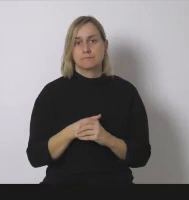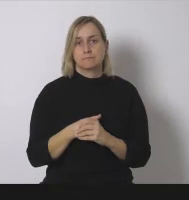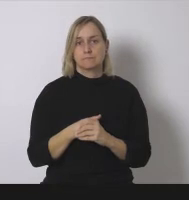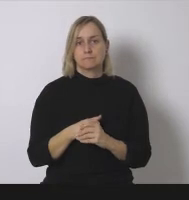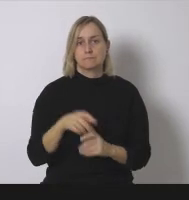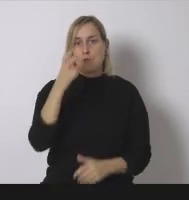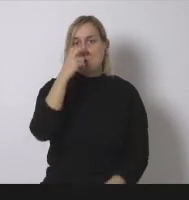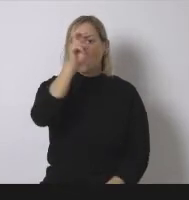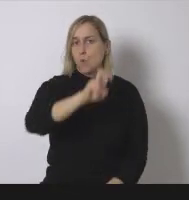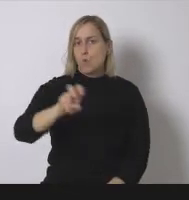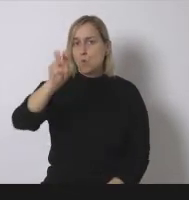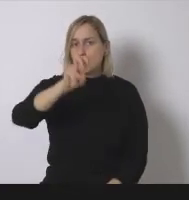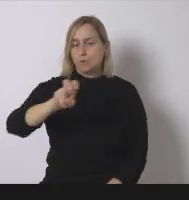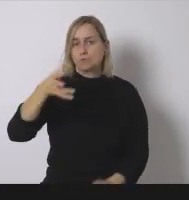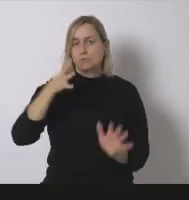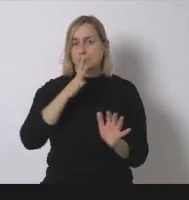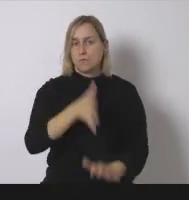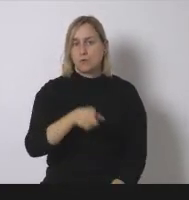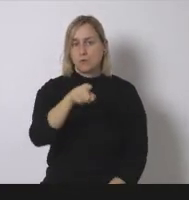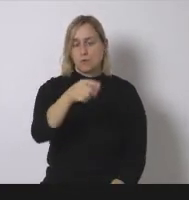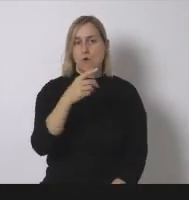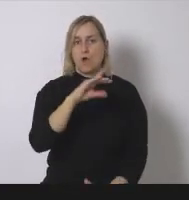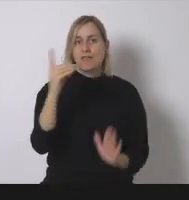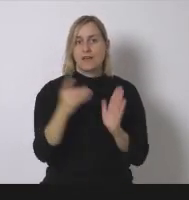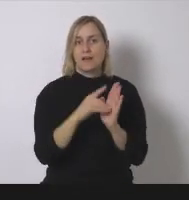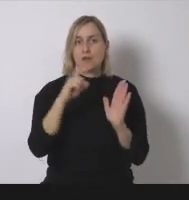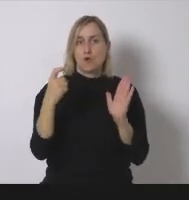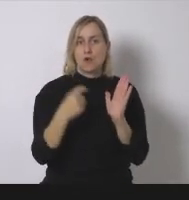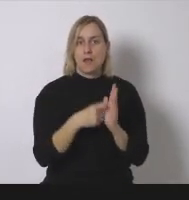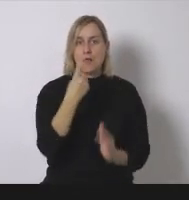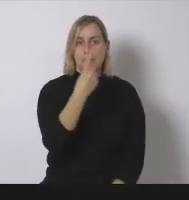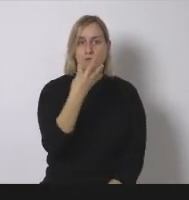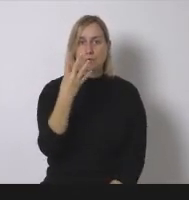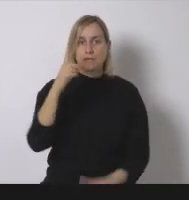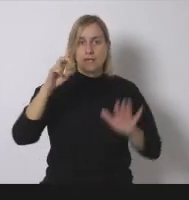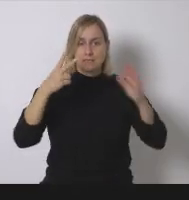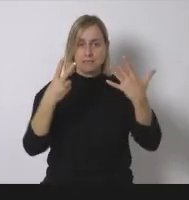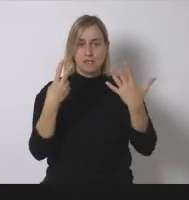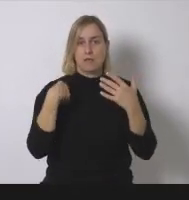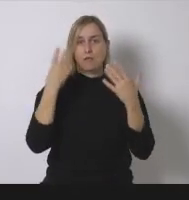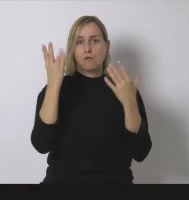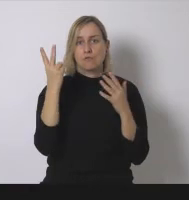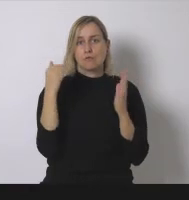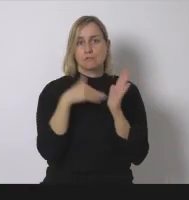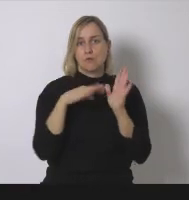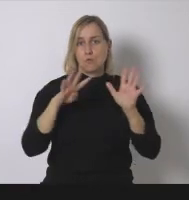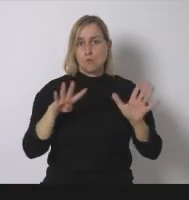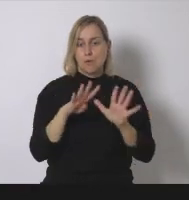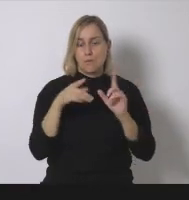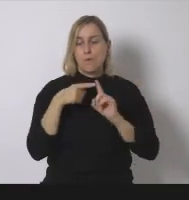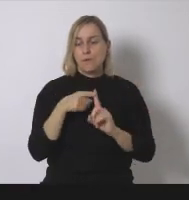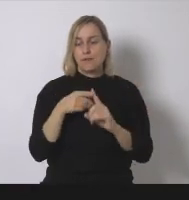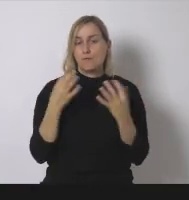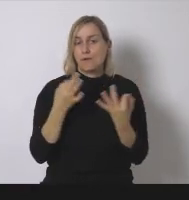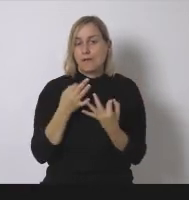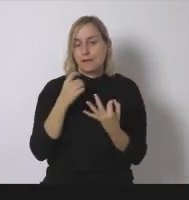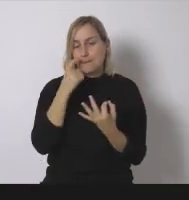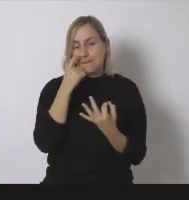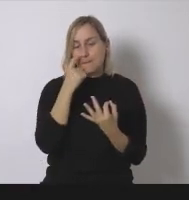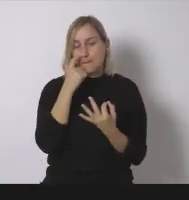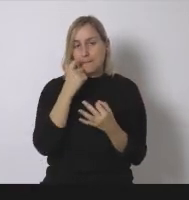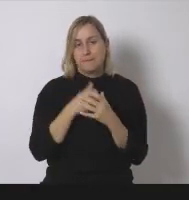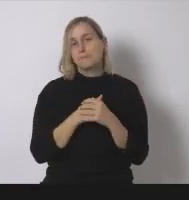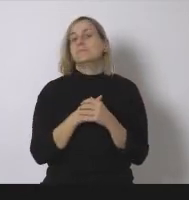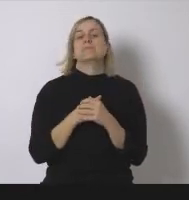147-2009 que se ha comentado antes el objetivo que pretendía era hacer un desarrollo ordenado de las renovables pero al final